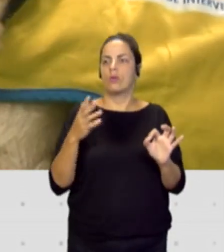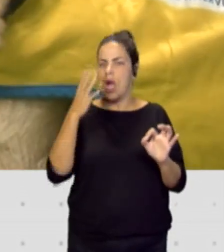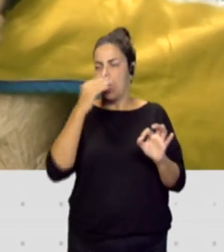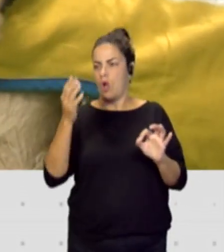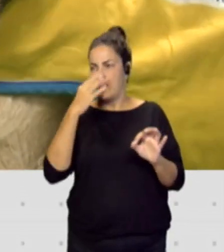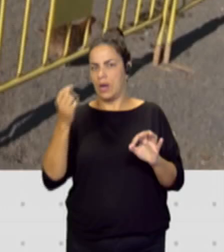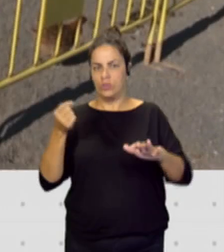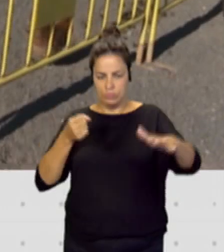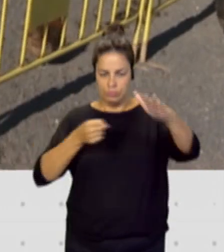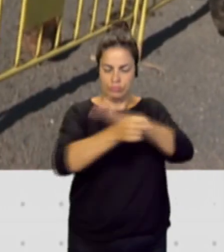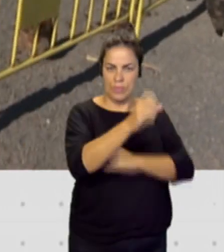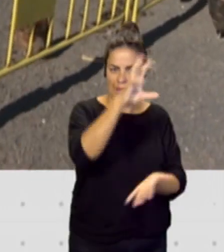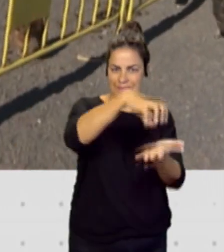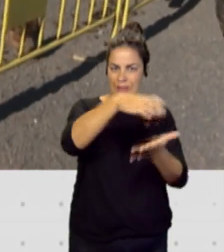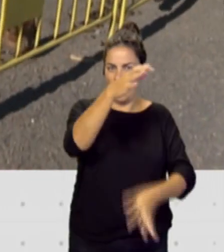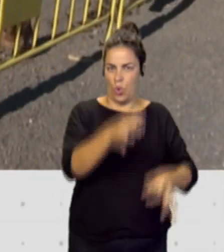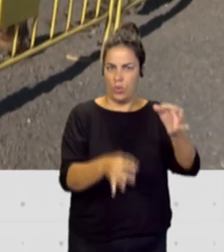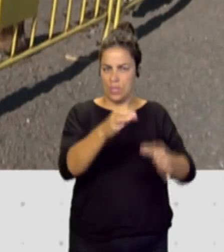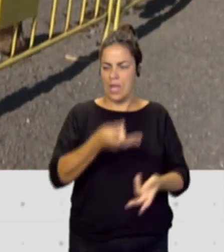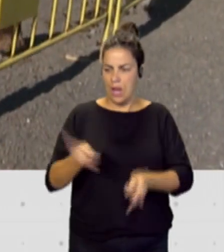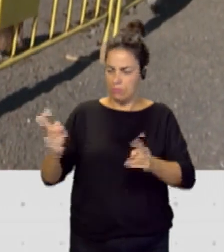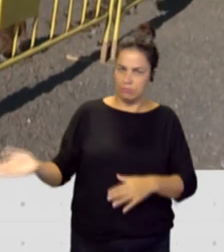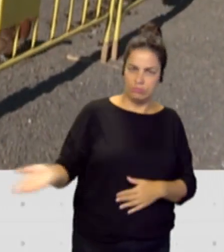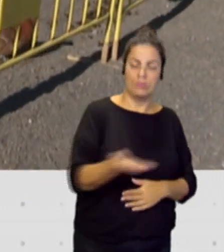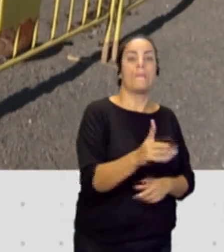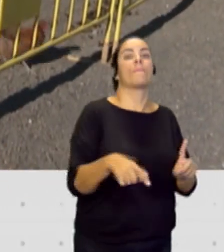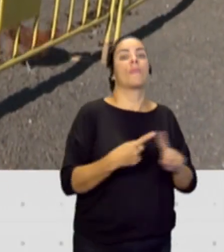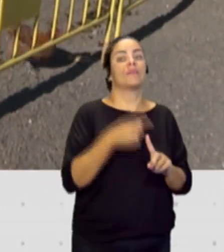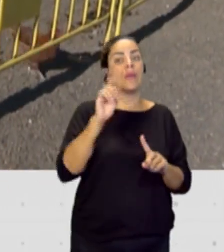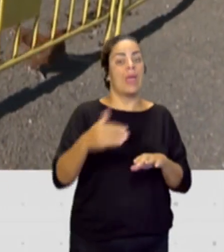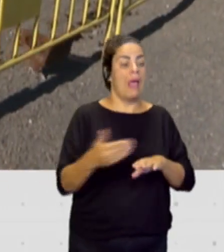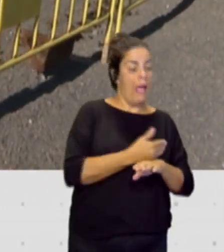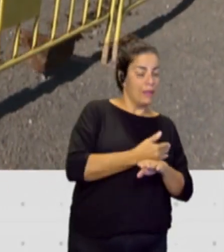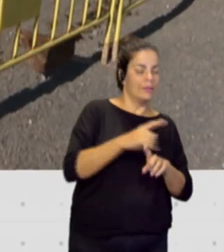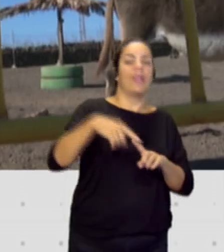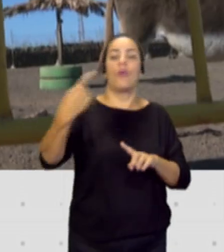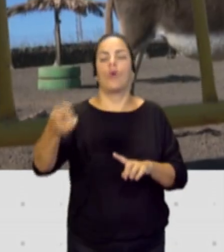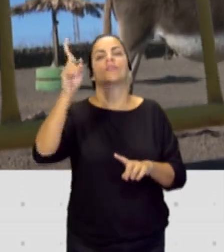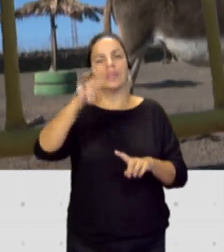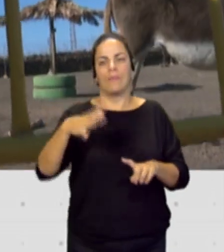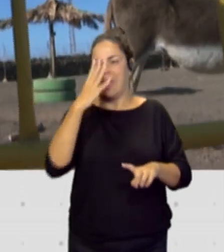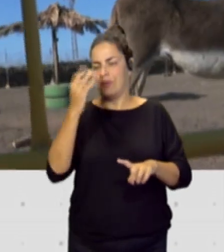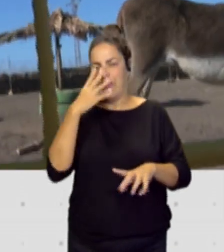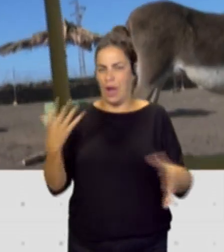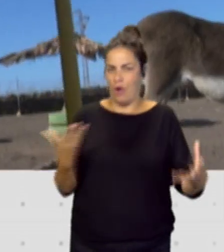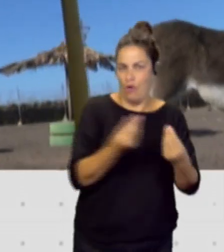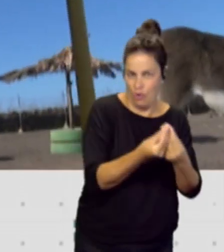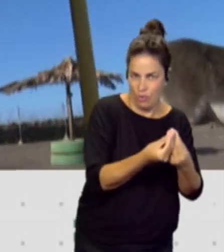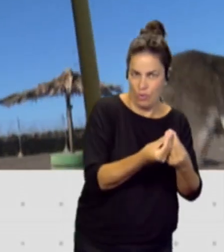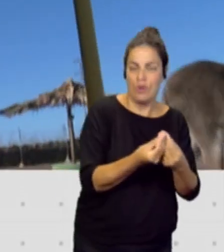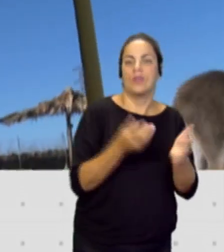perros en sede judicial, sino que se contempla el previo y el post. Es decir, cuando